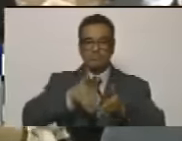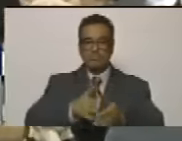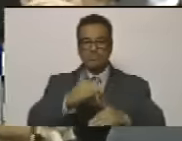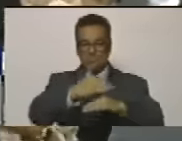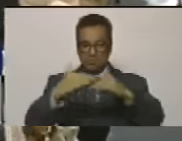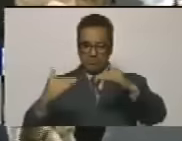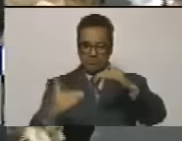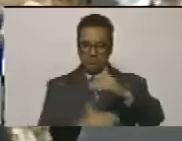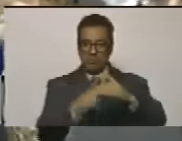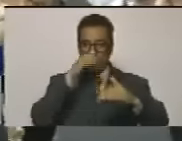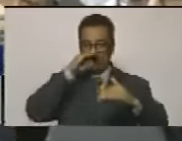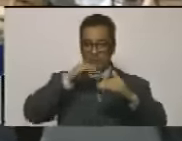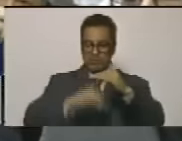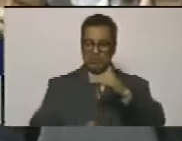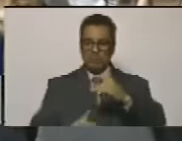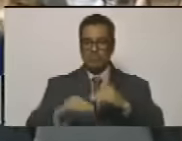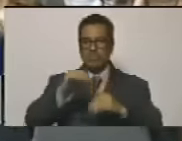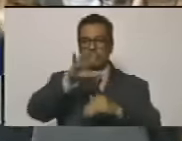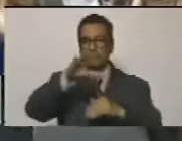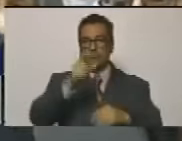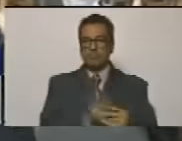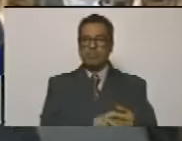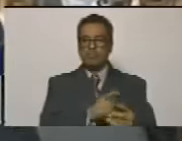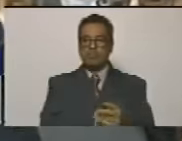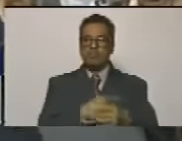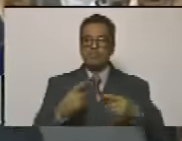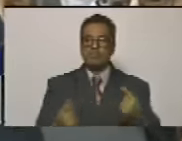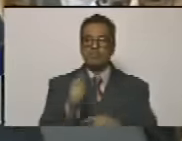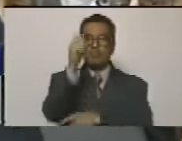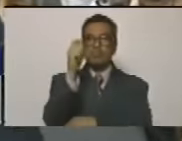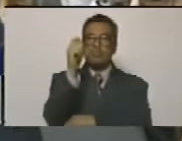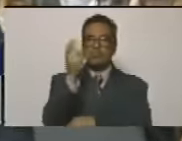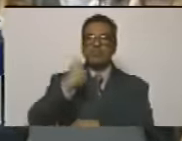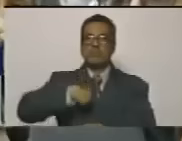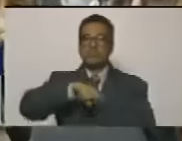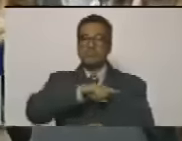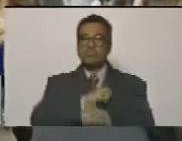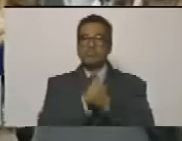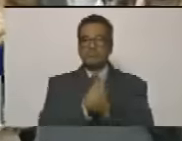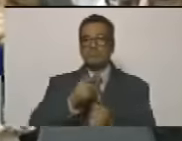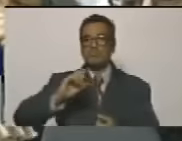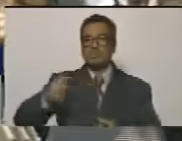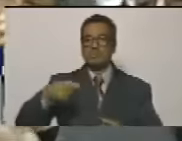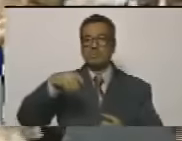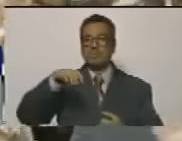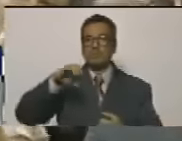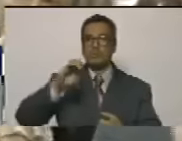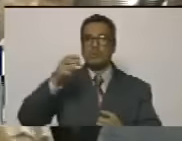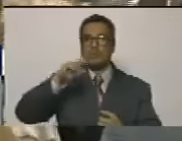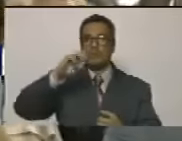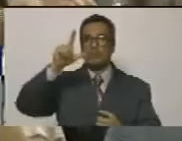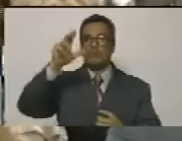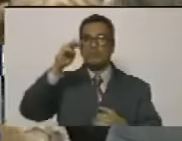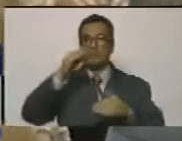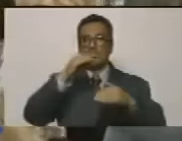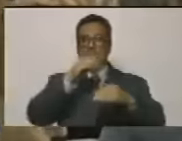hermanos tenemos el placer de tener hoy en día como diputado a nuestro querido Germán Escarra, su hermano mayor.